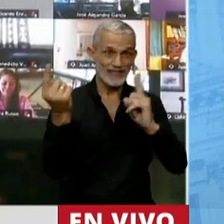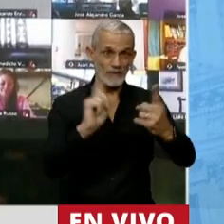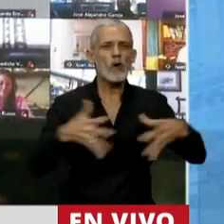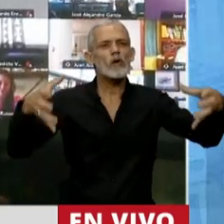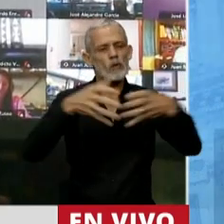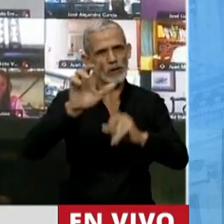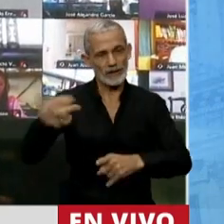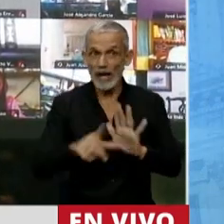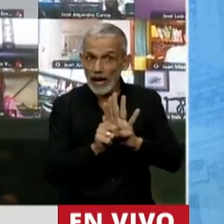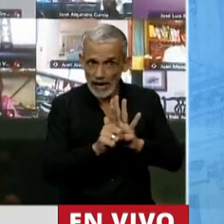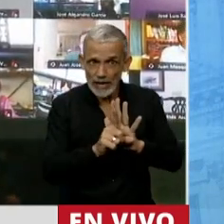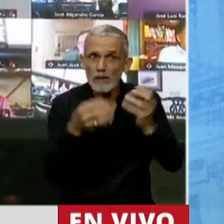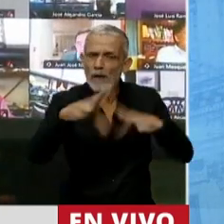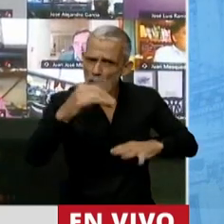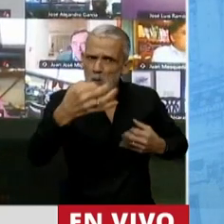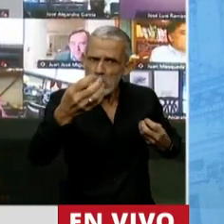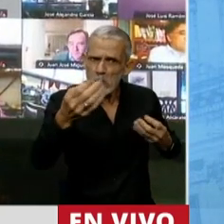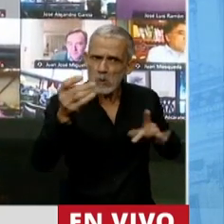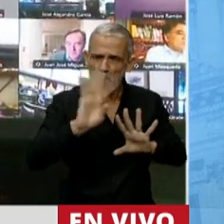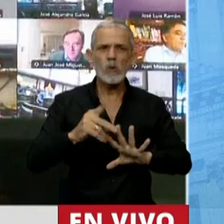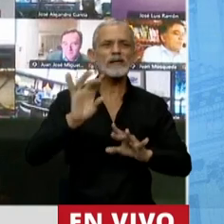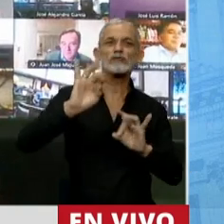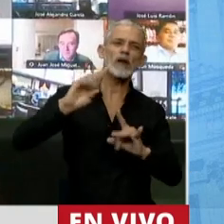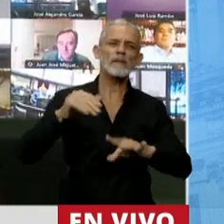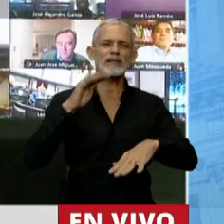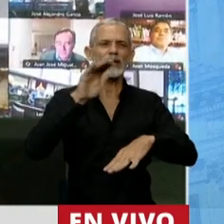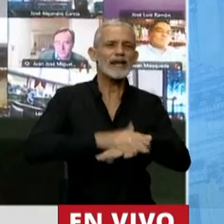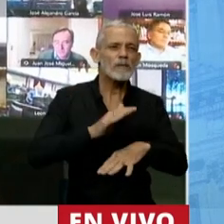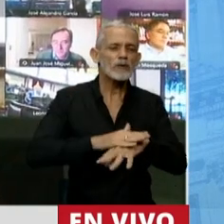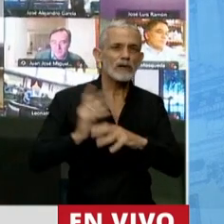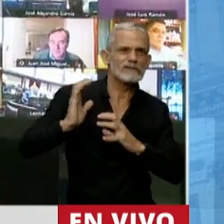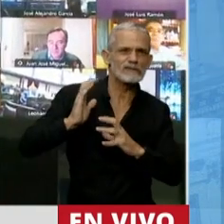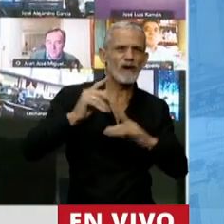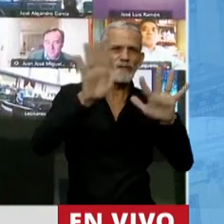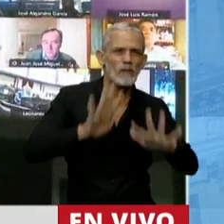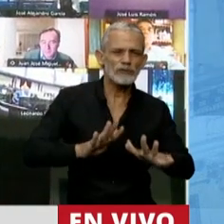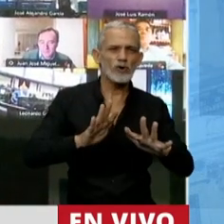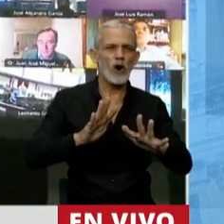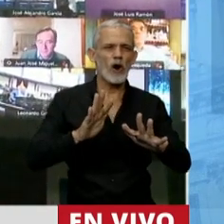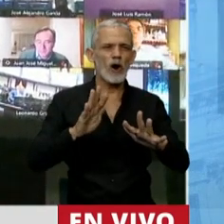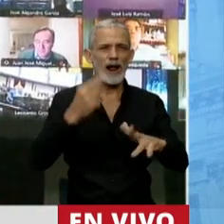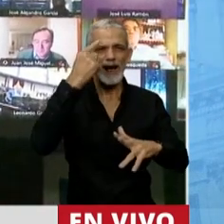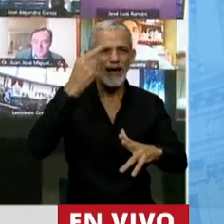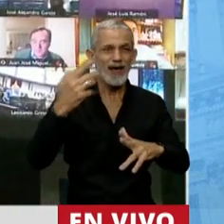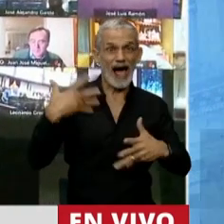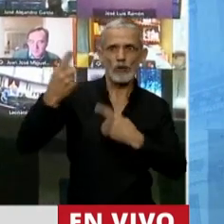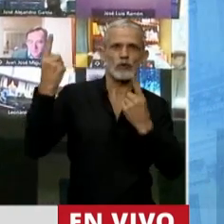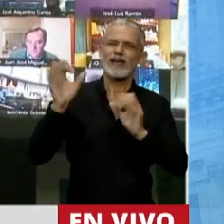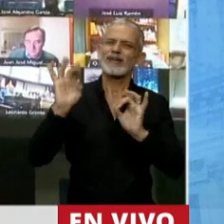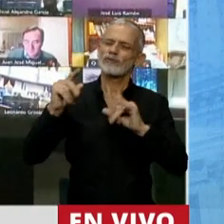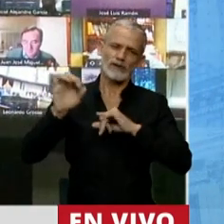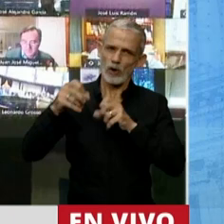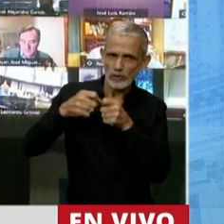Esta ley es un buen comienzo, aunque no solo debe recaer la formación y la concientización en las autoridades.